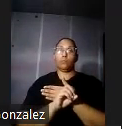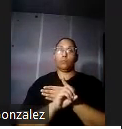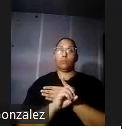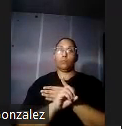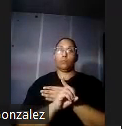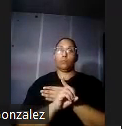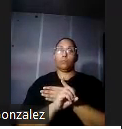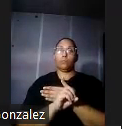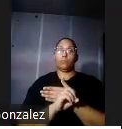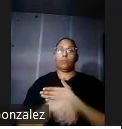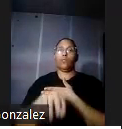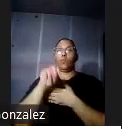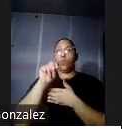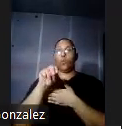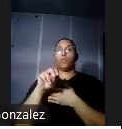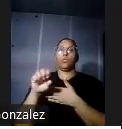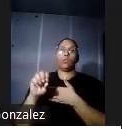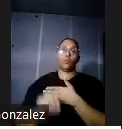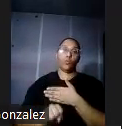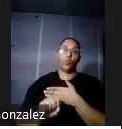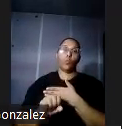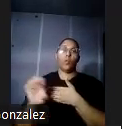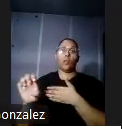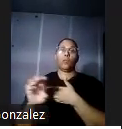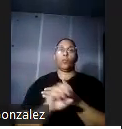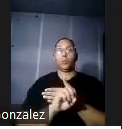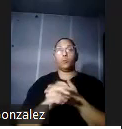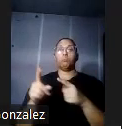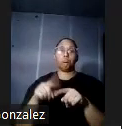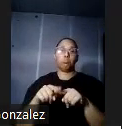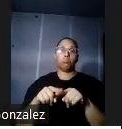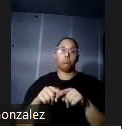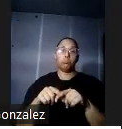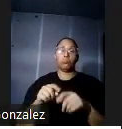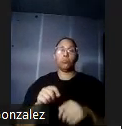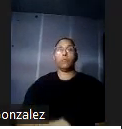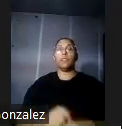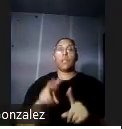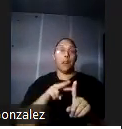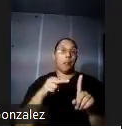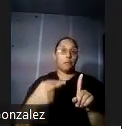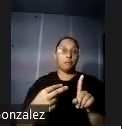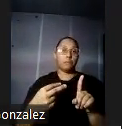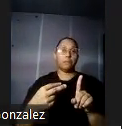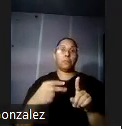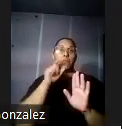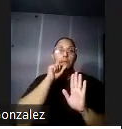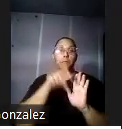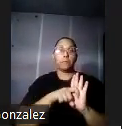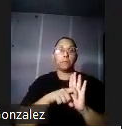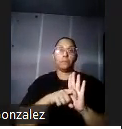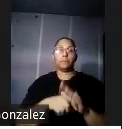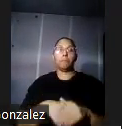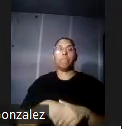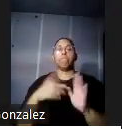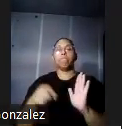Cervantes etcétera ahora les voy a dar una pequeña descripción de estos espacios así que hay en algunos